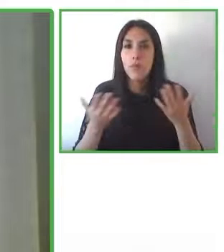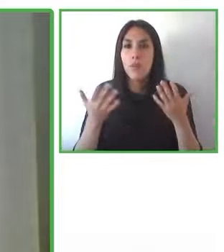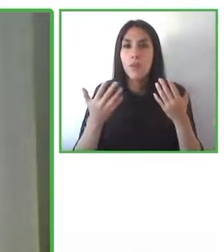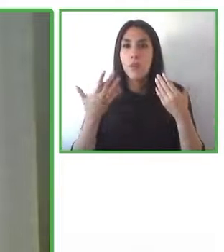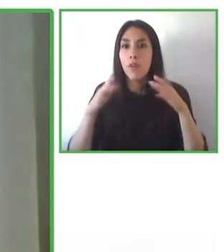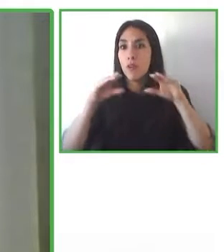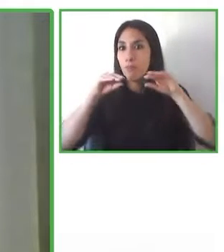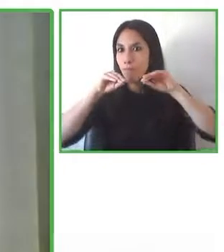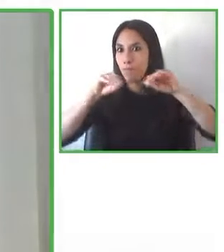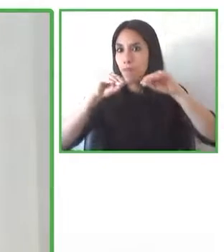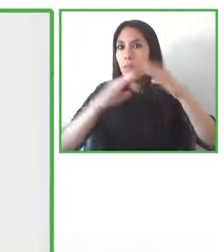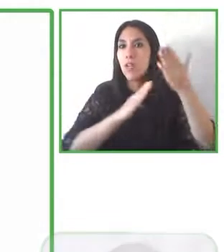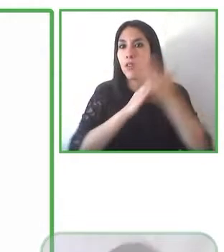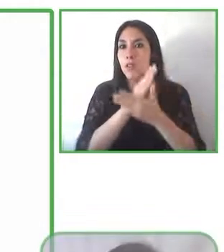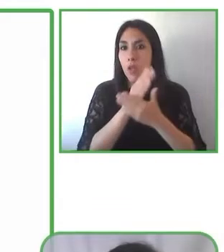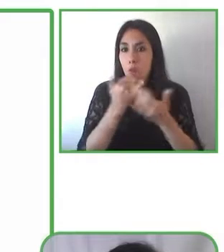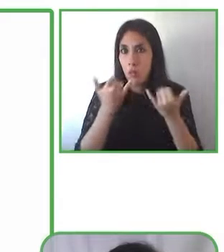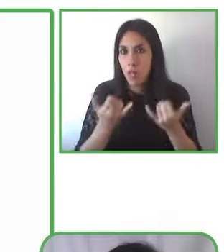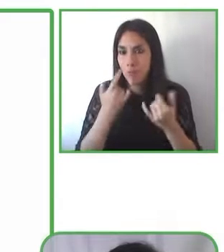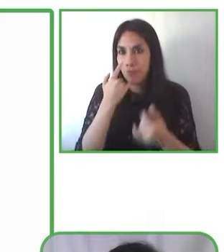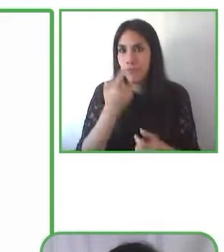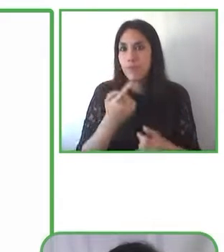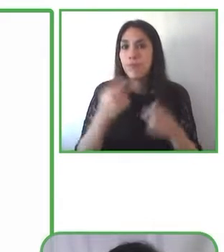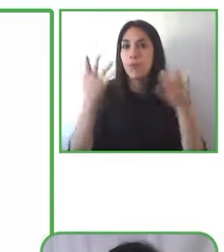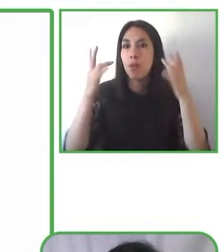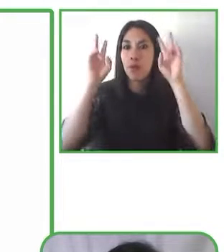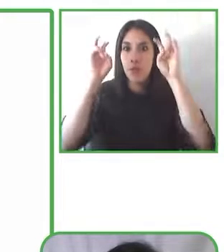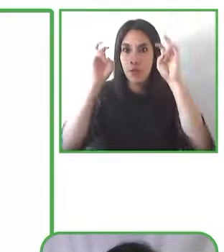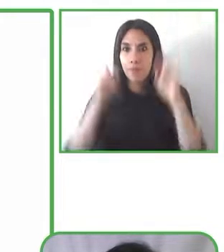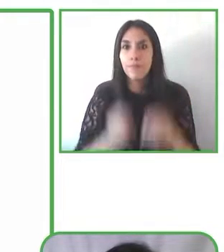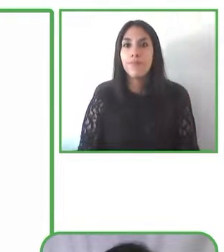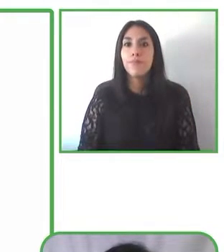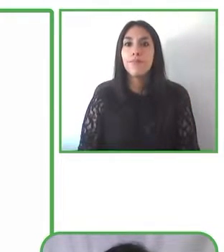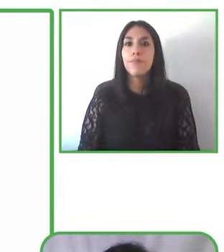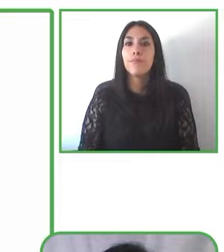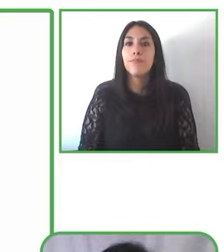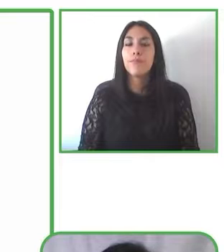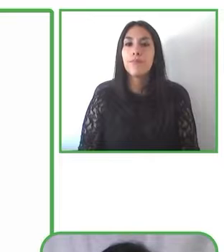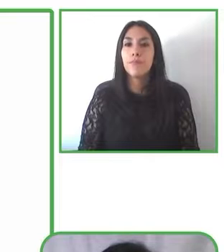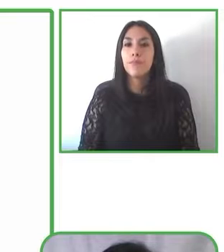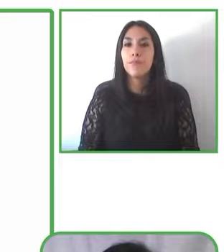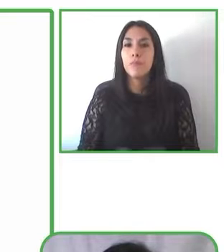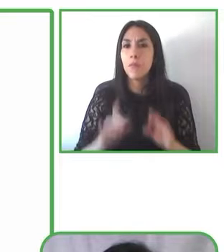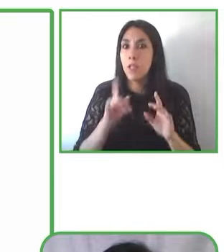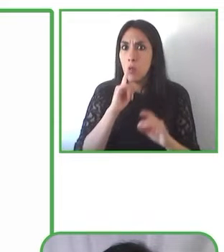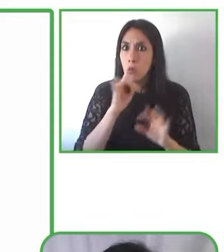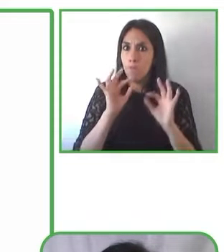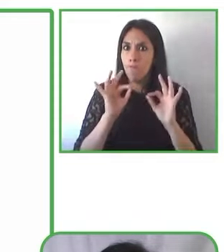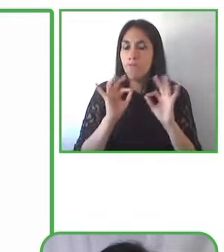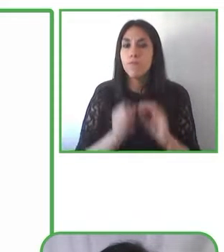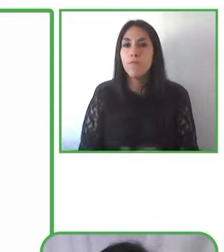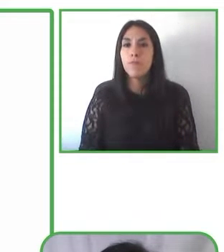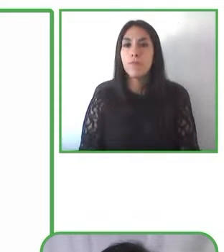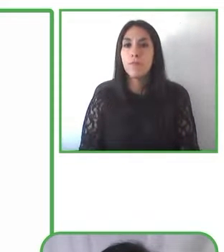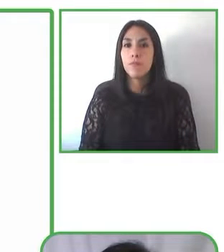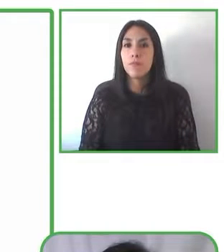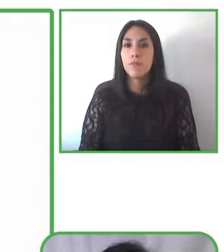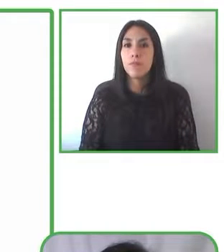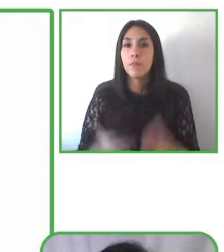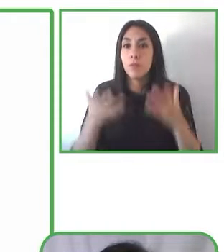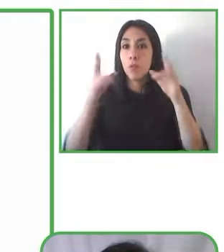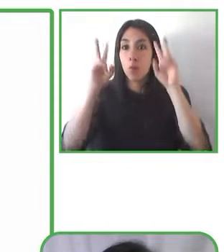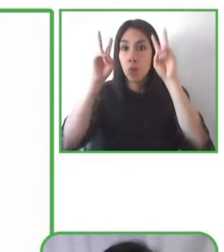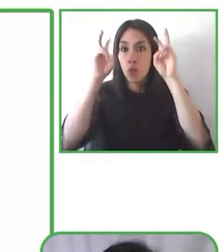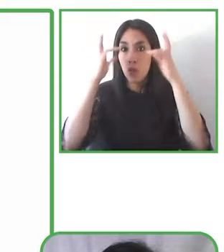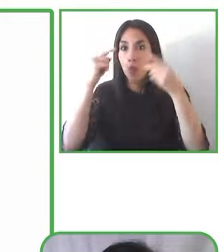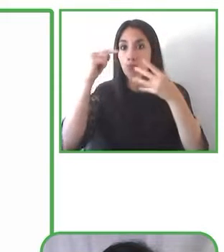ámbito académico. Específicamente, se trata de una materia optativa que los alumnos, a